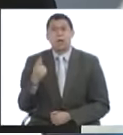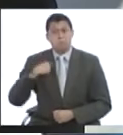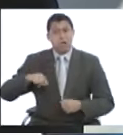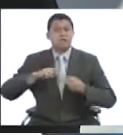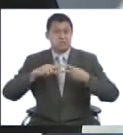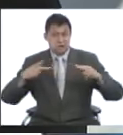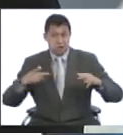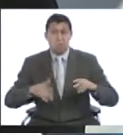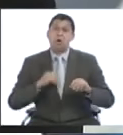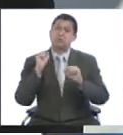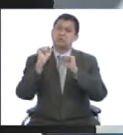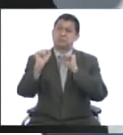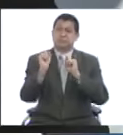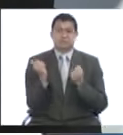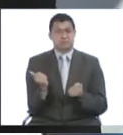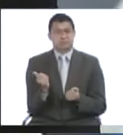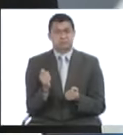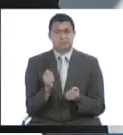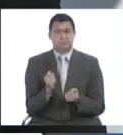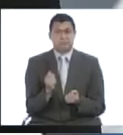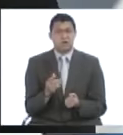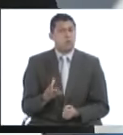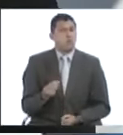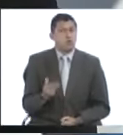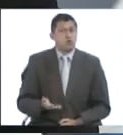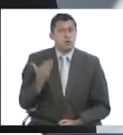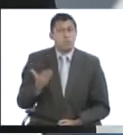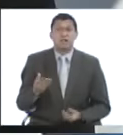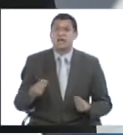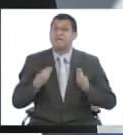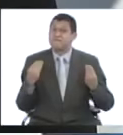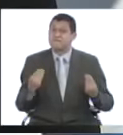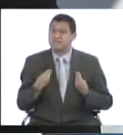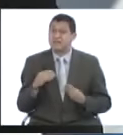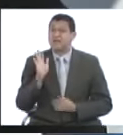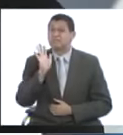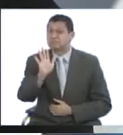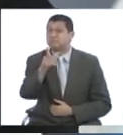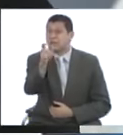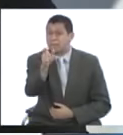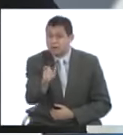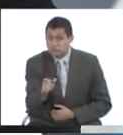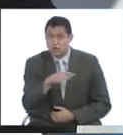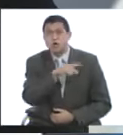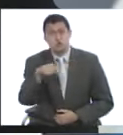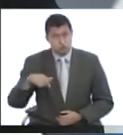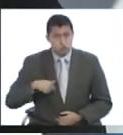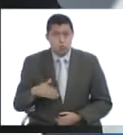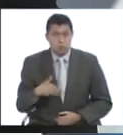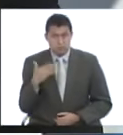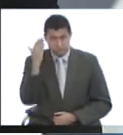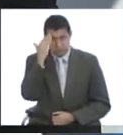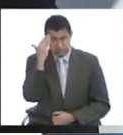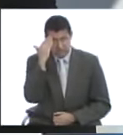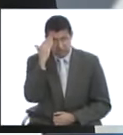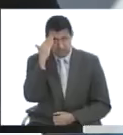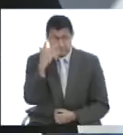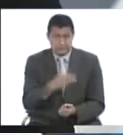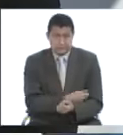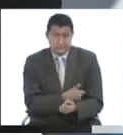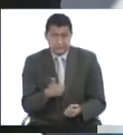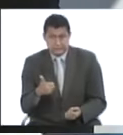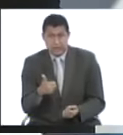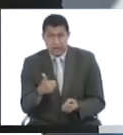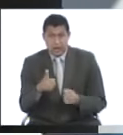genética, pero eventualmente la puedes modificar. Va a depender mucho cuál es el estilo de vida de la persona. Nosotros podemos incluso identificar, sin un examen de sangre,